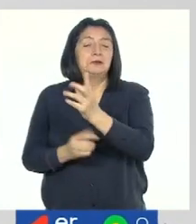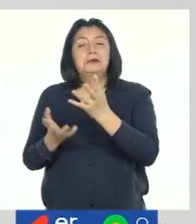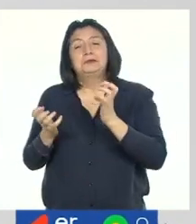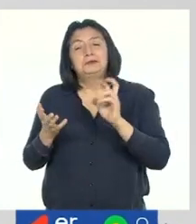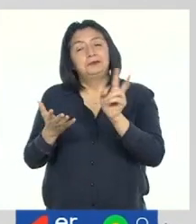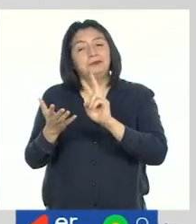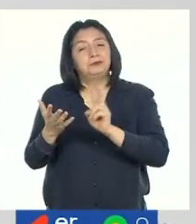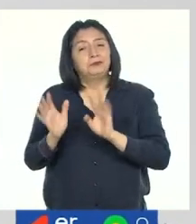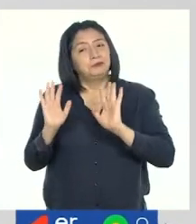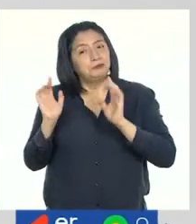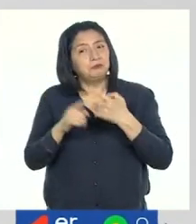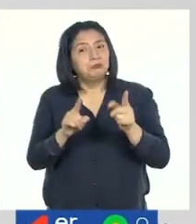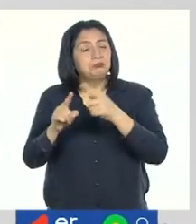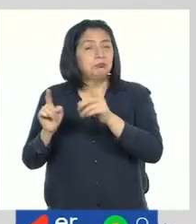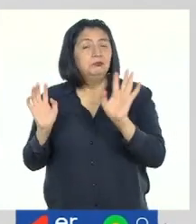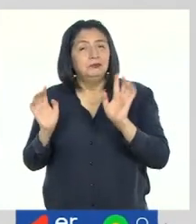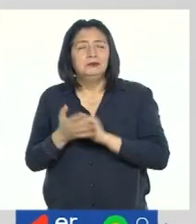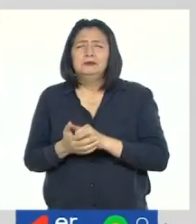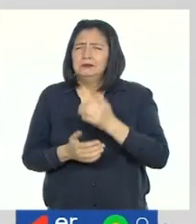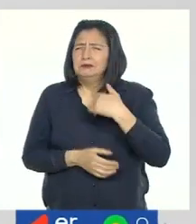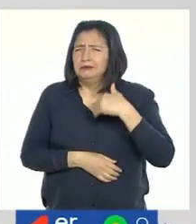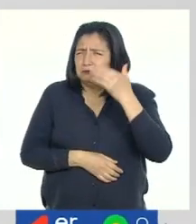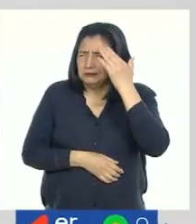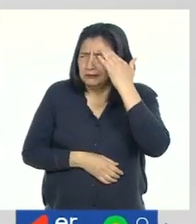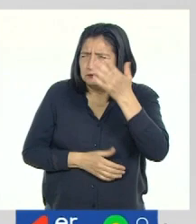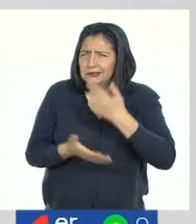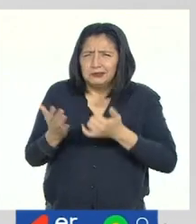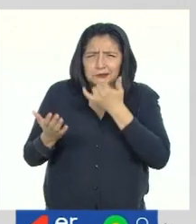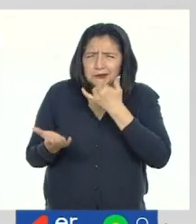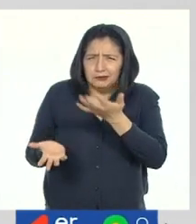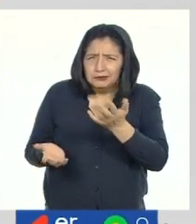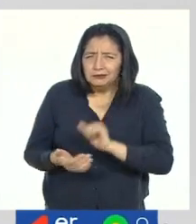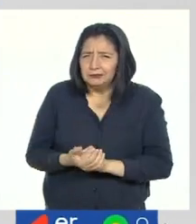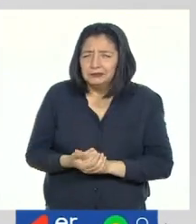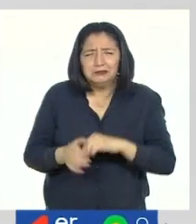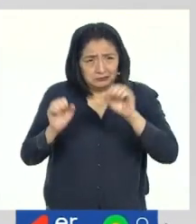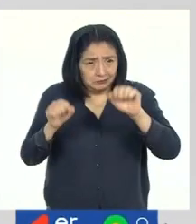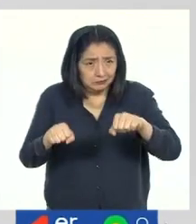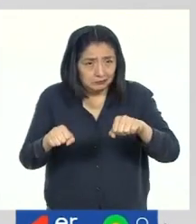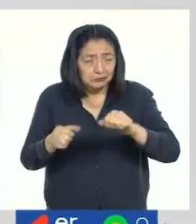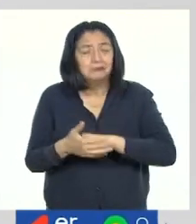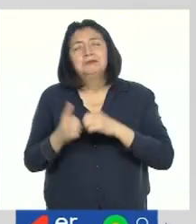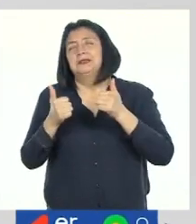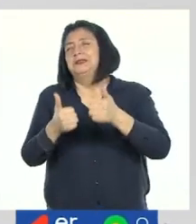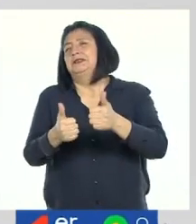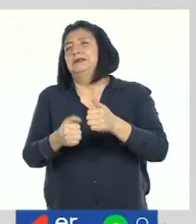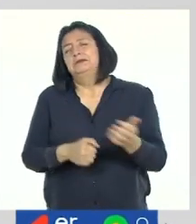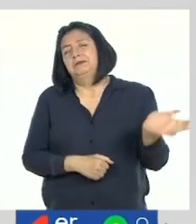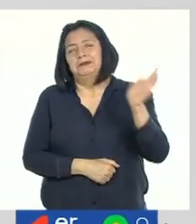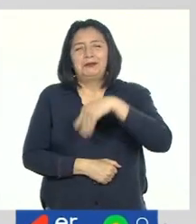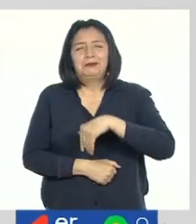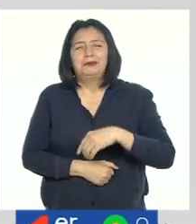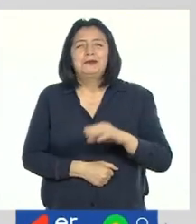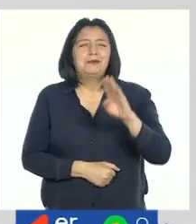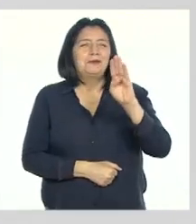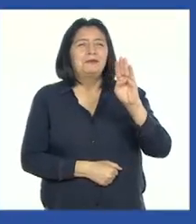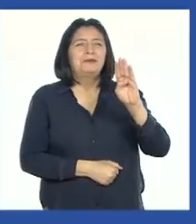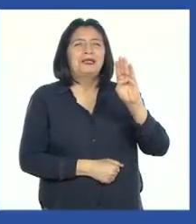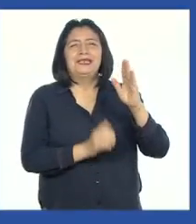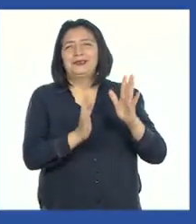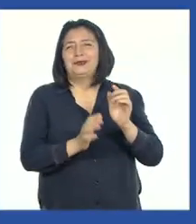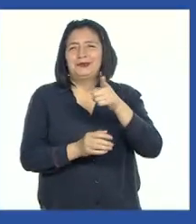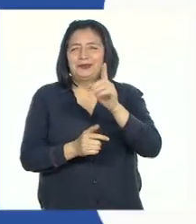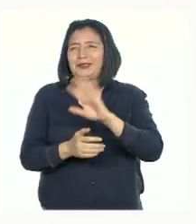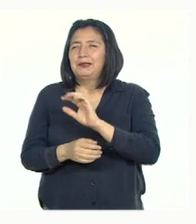quiere leer algo diferente. ¿Quieren saber qué sucedió? ¿Sí? Genial. Vamos con Bartol y sus amigos.